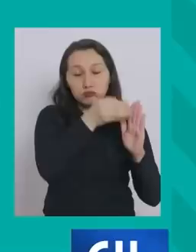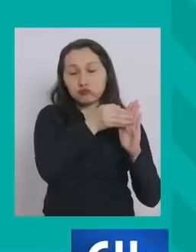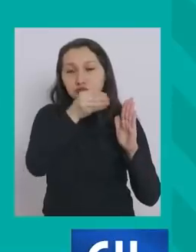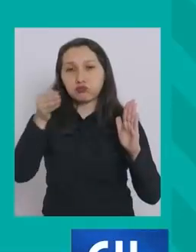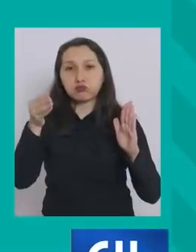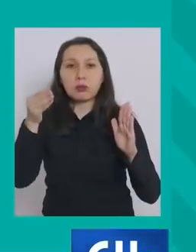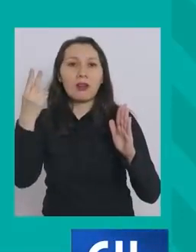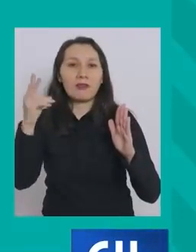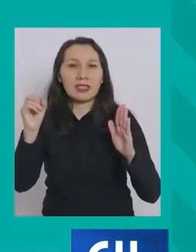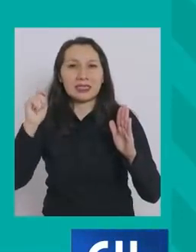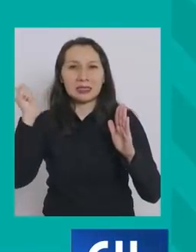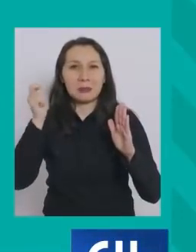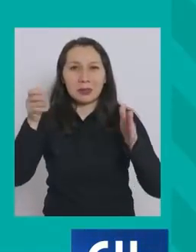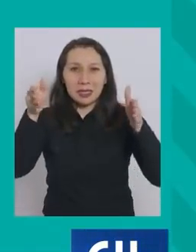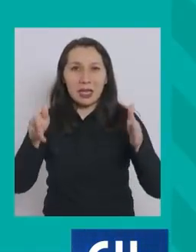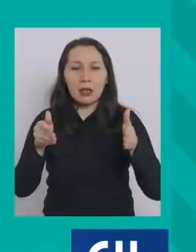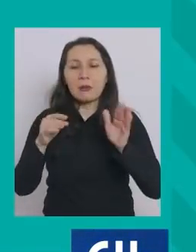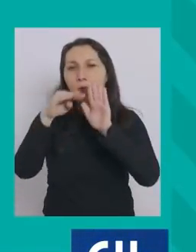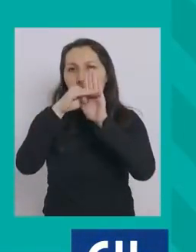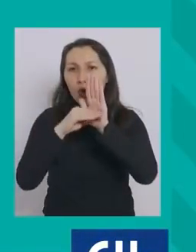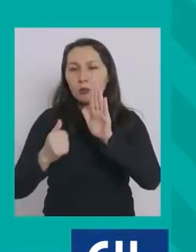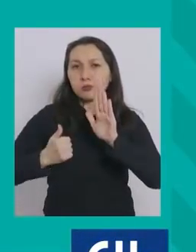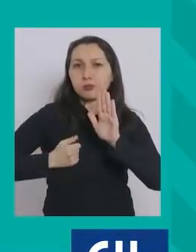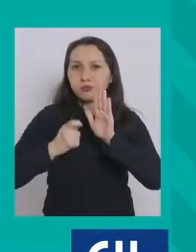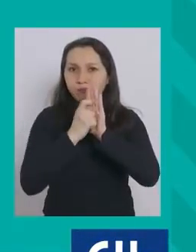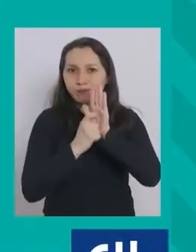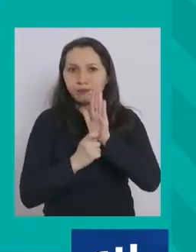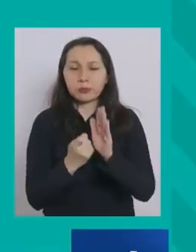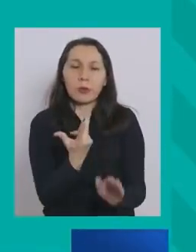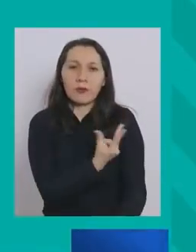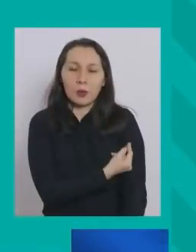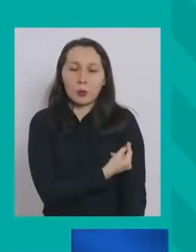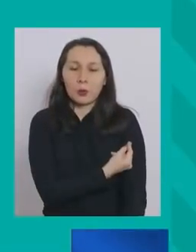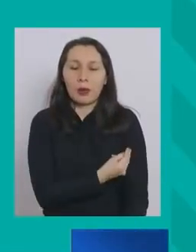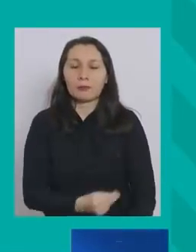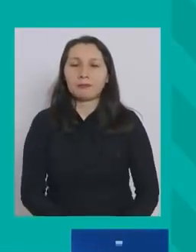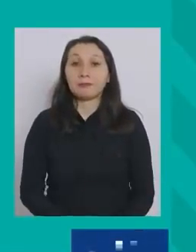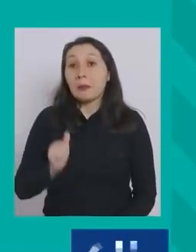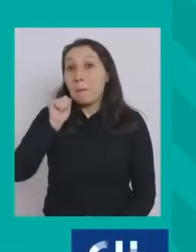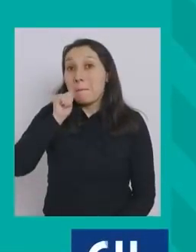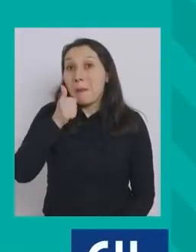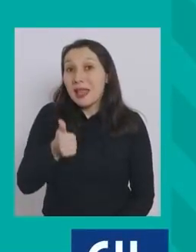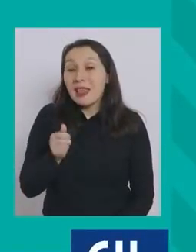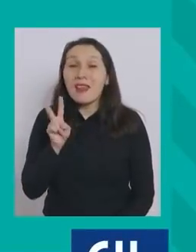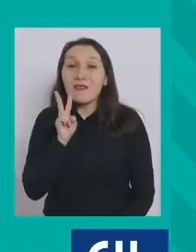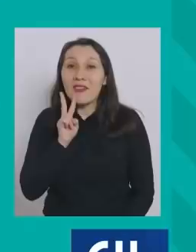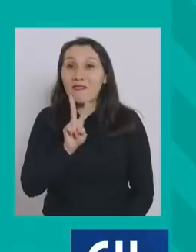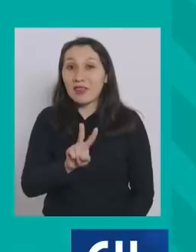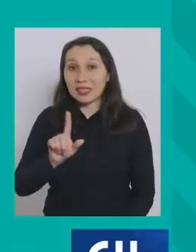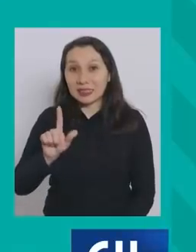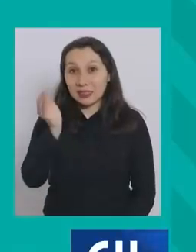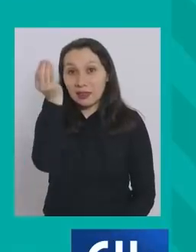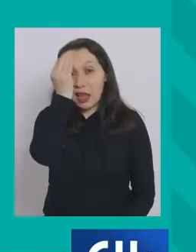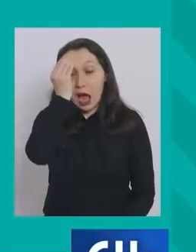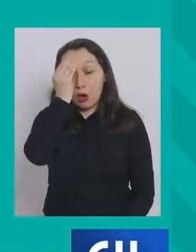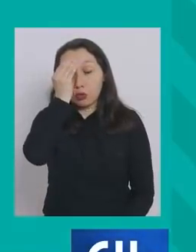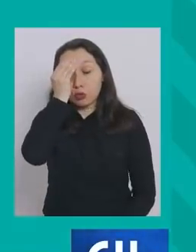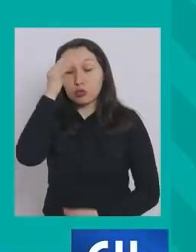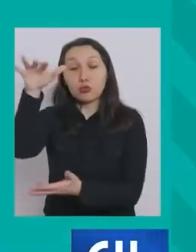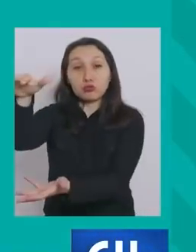septiembre para seguir con nuestro programa de vacunación. Mañana viernes 27 de agosto